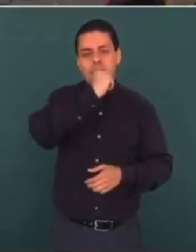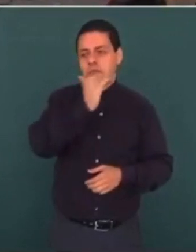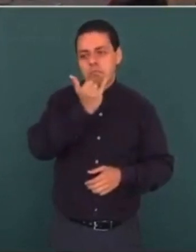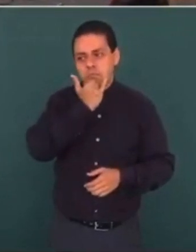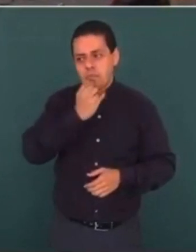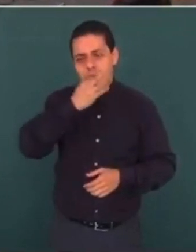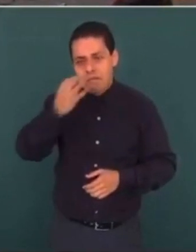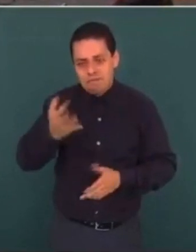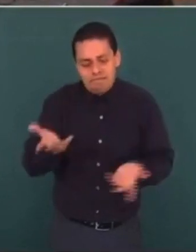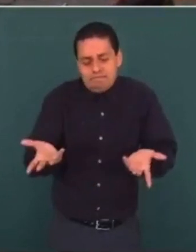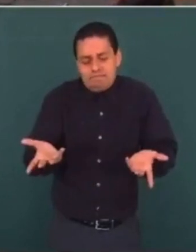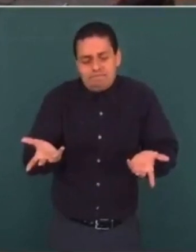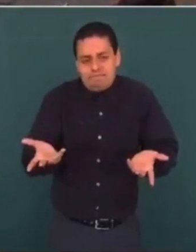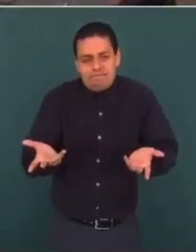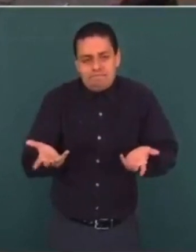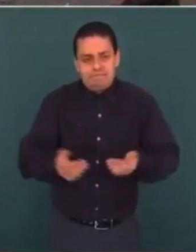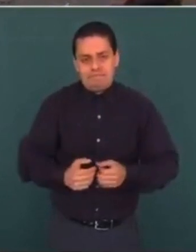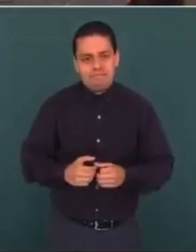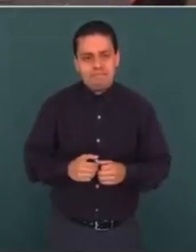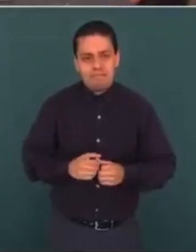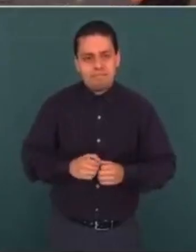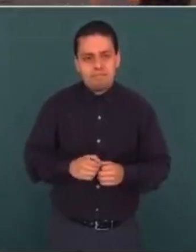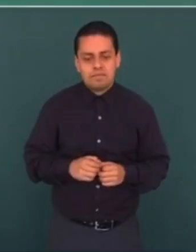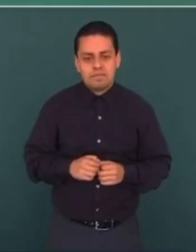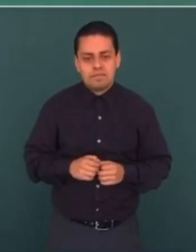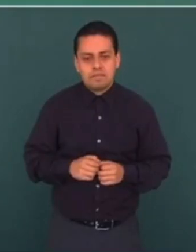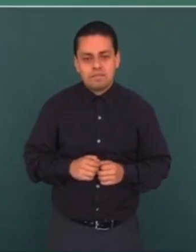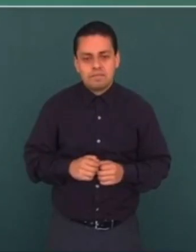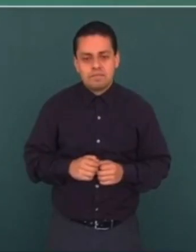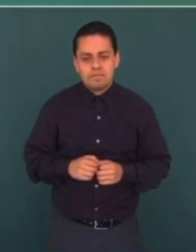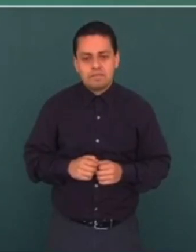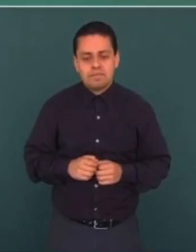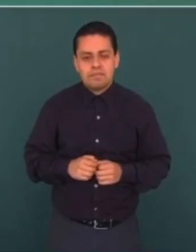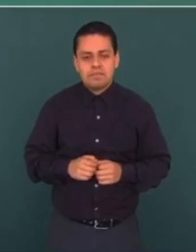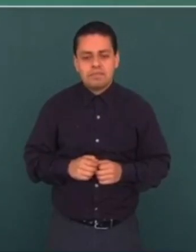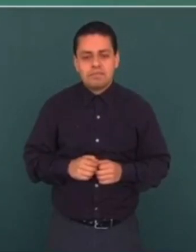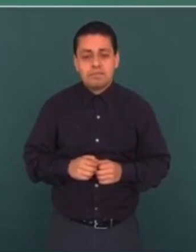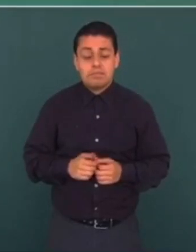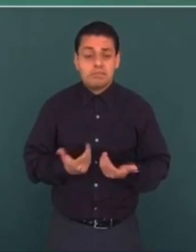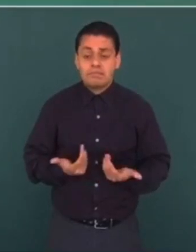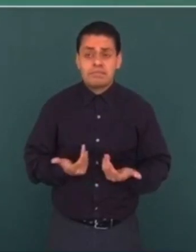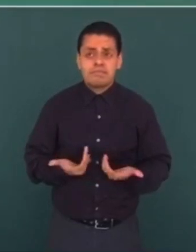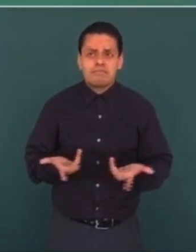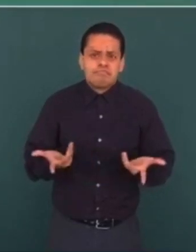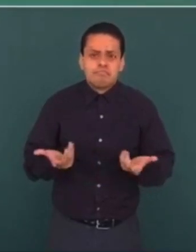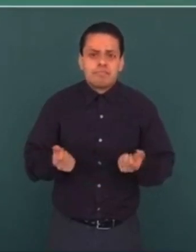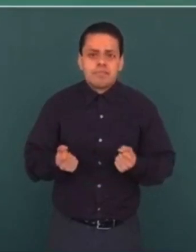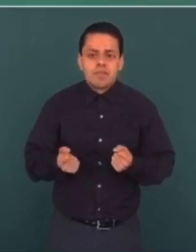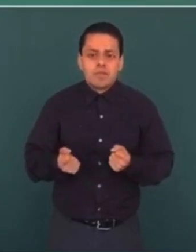sería